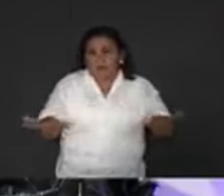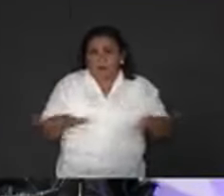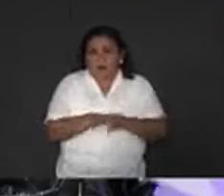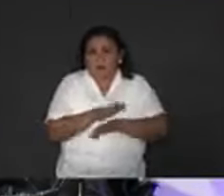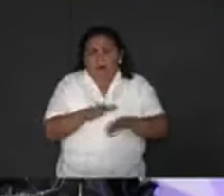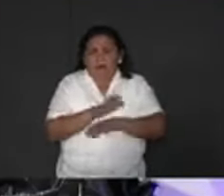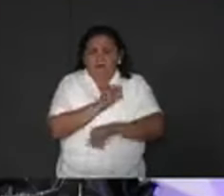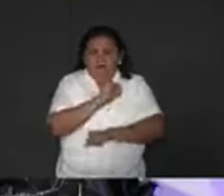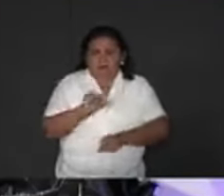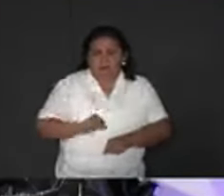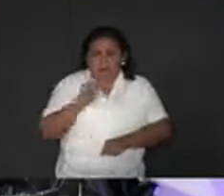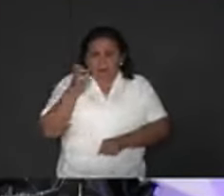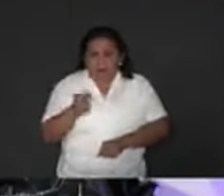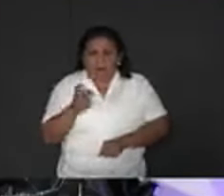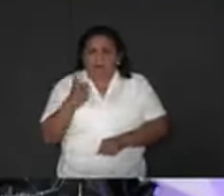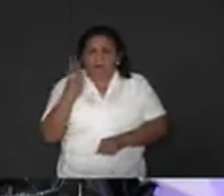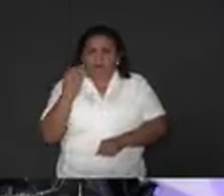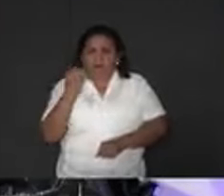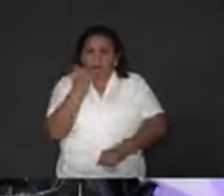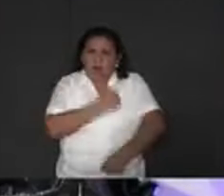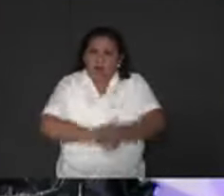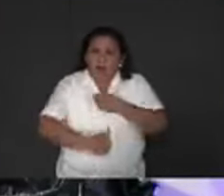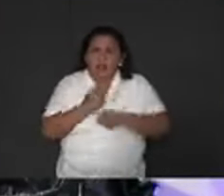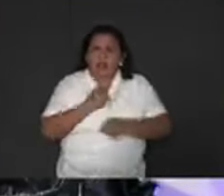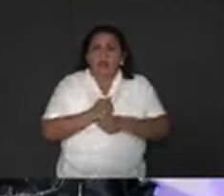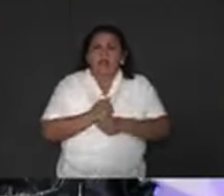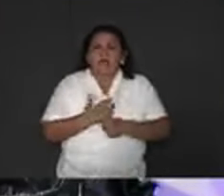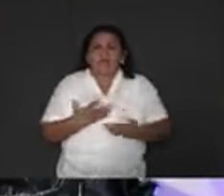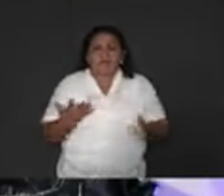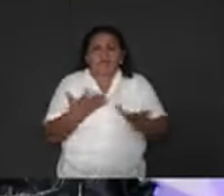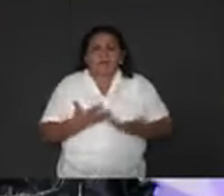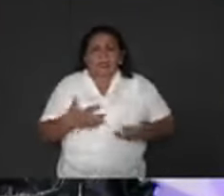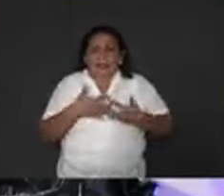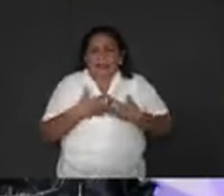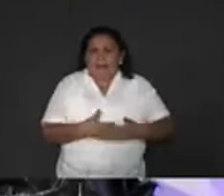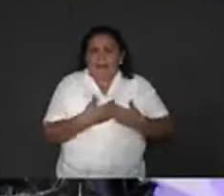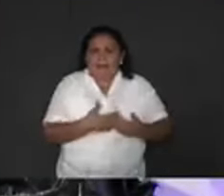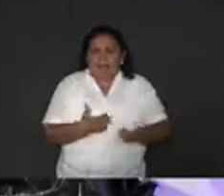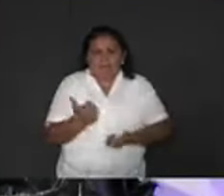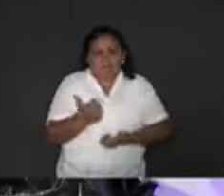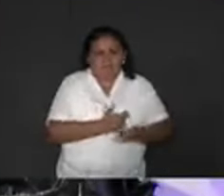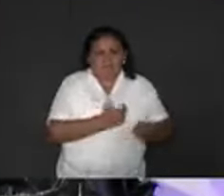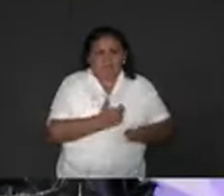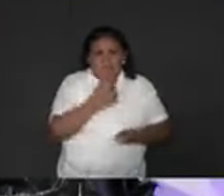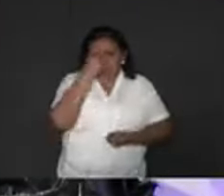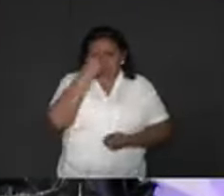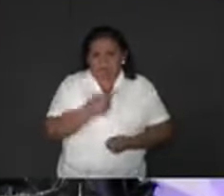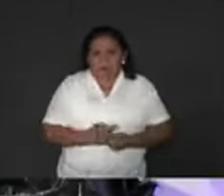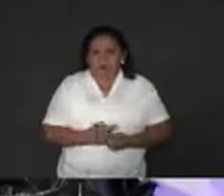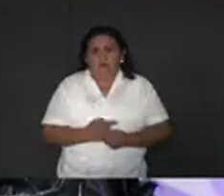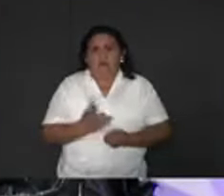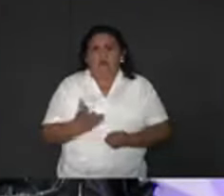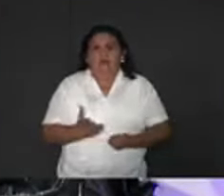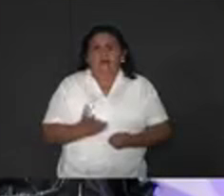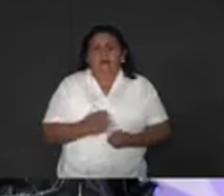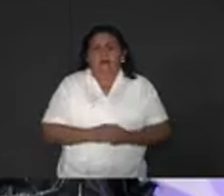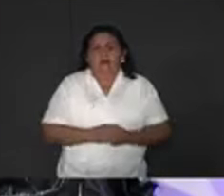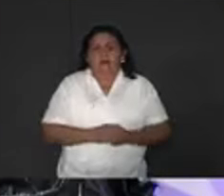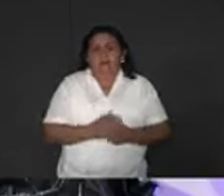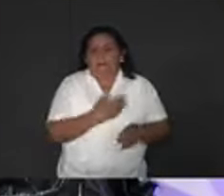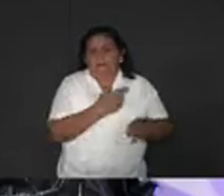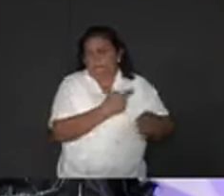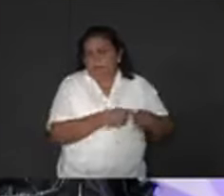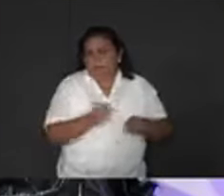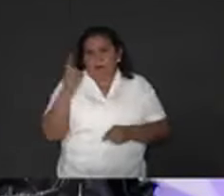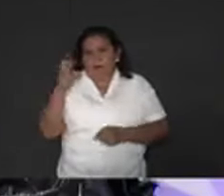ayuntamiento de Mérida estos nueve años en una máquina de hacer dinero y negocios al amparo del poder. Desviaron